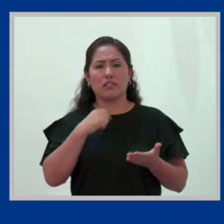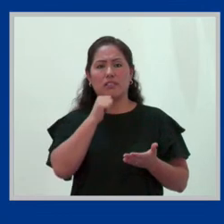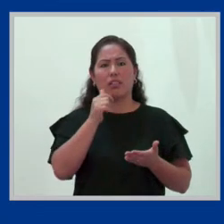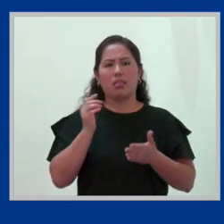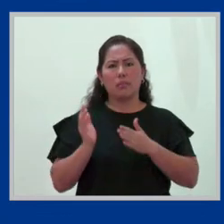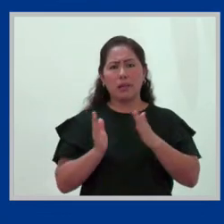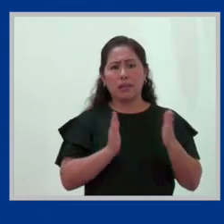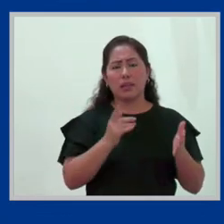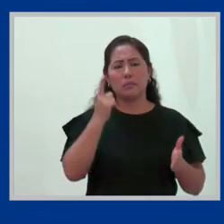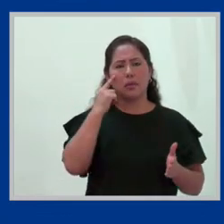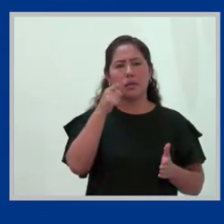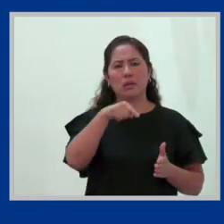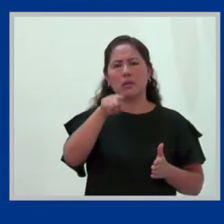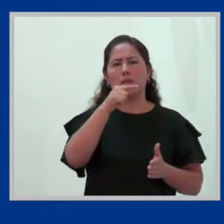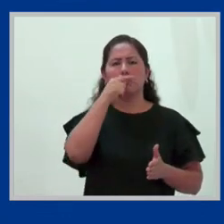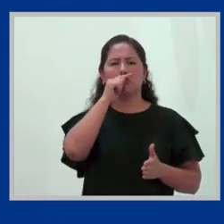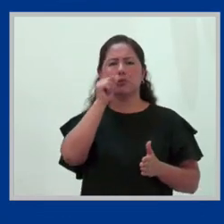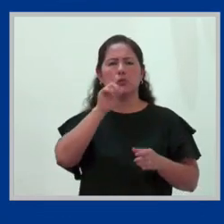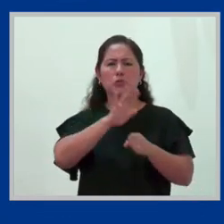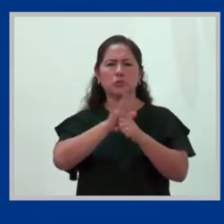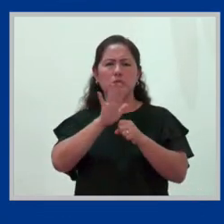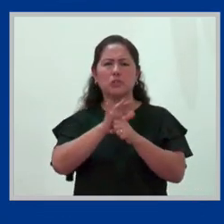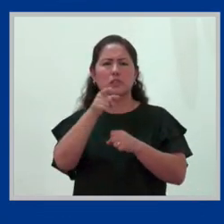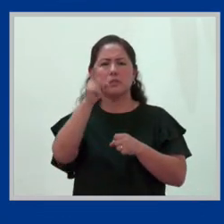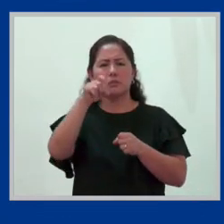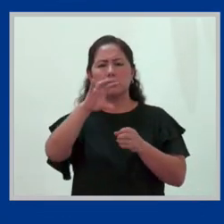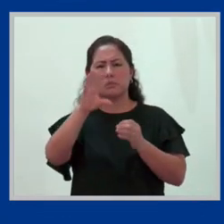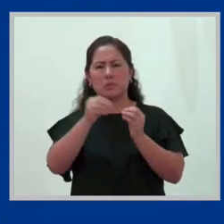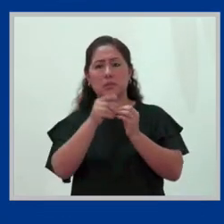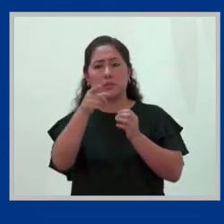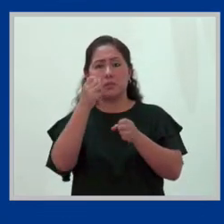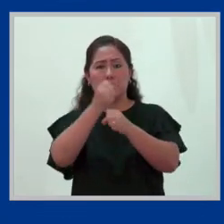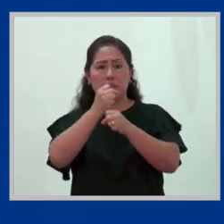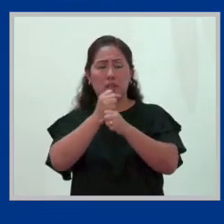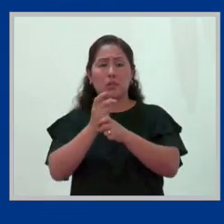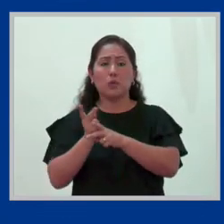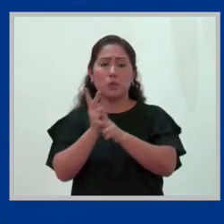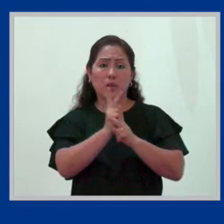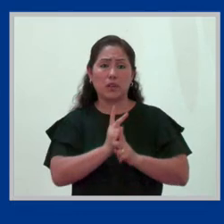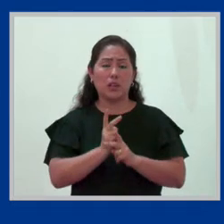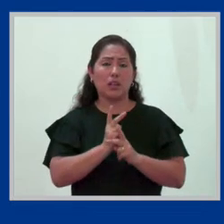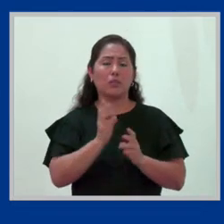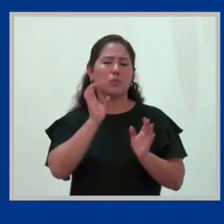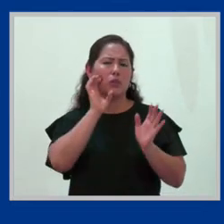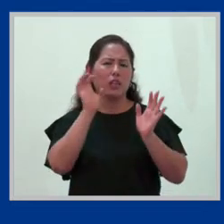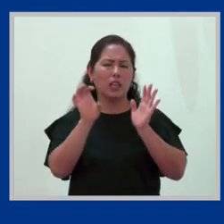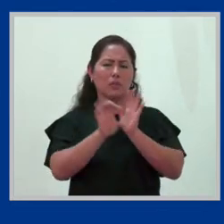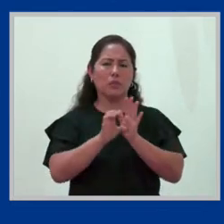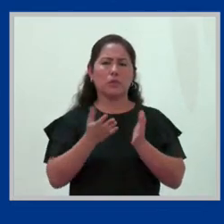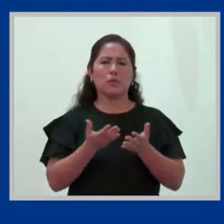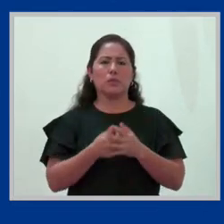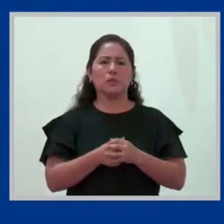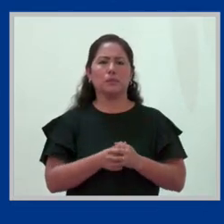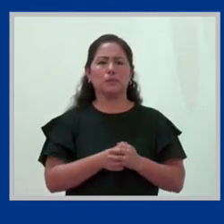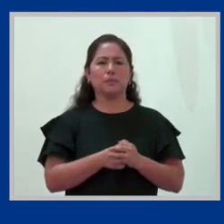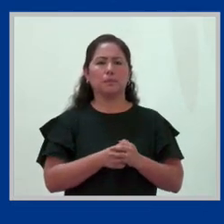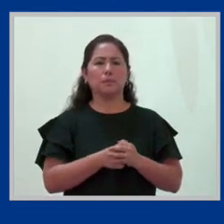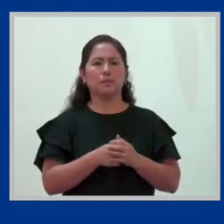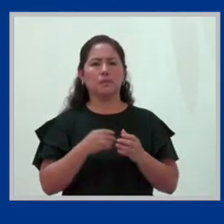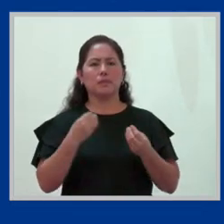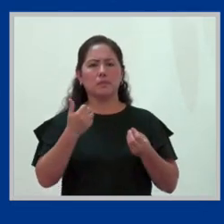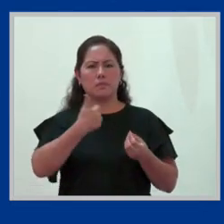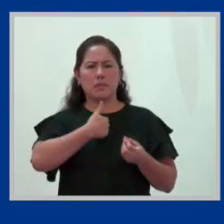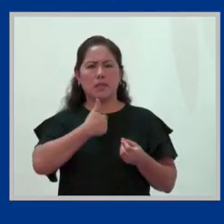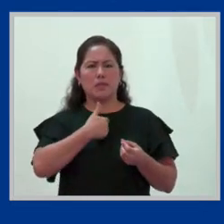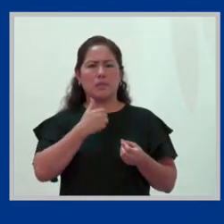planteados para mujeres, que no están considerando las labores de cuidado que, por ejemplo, predominantemente recaen en ellas.